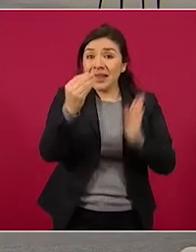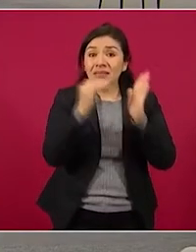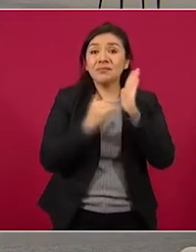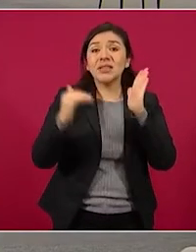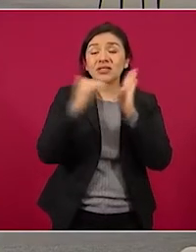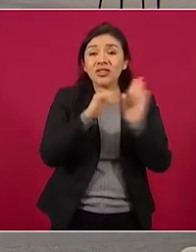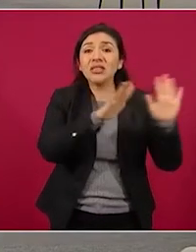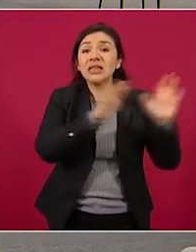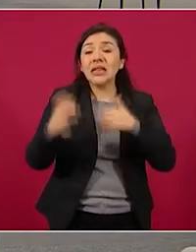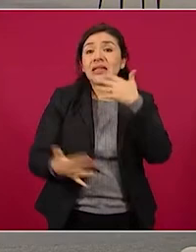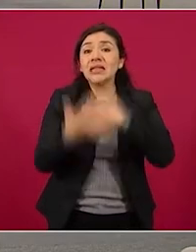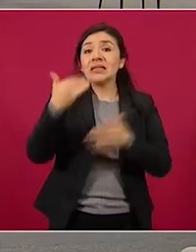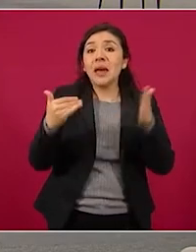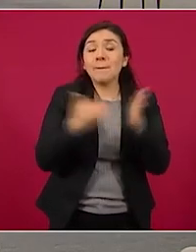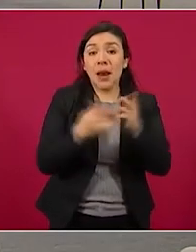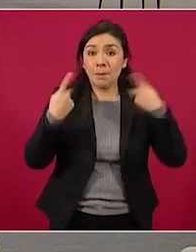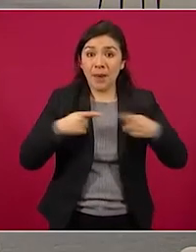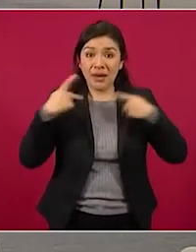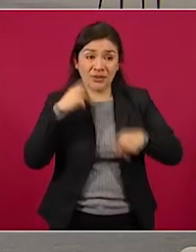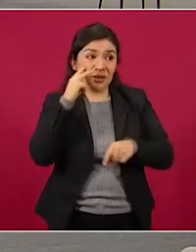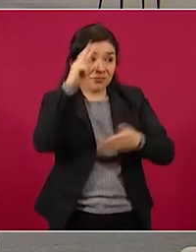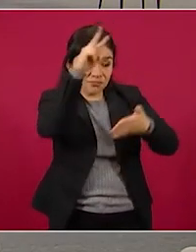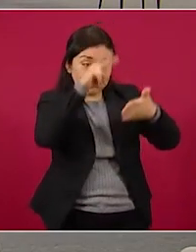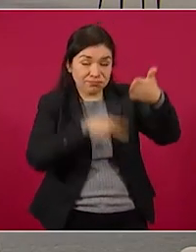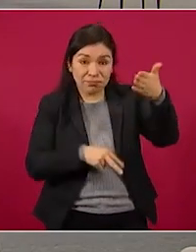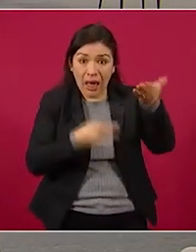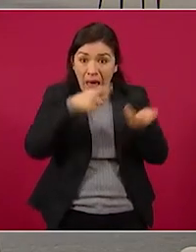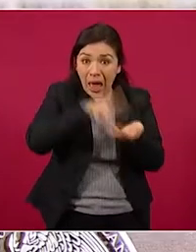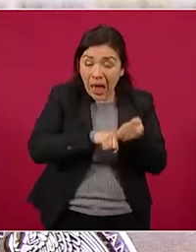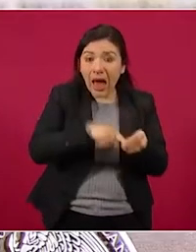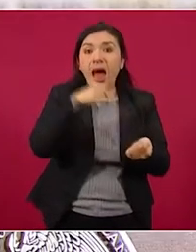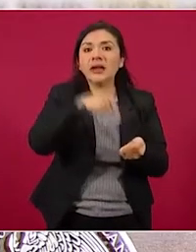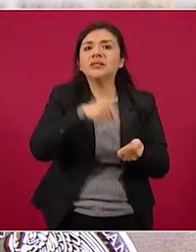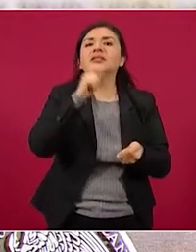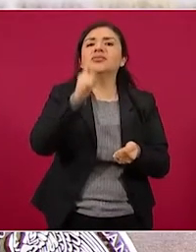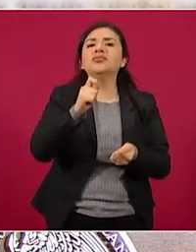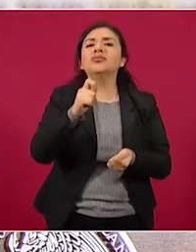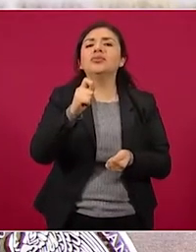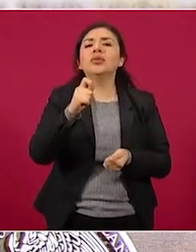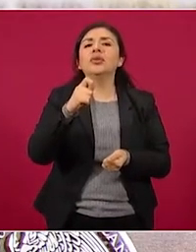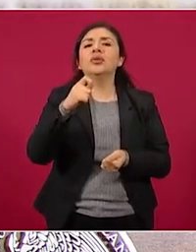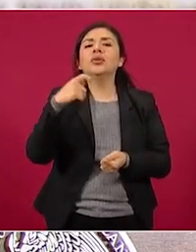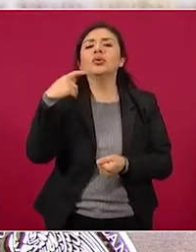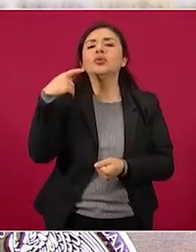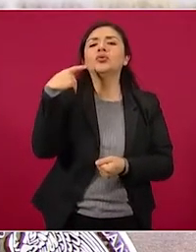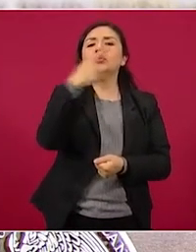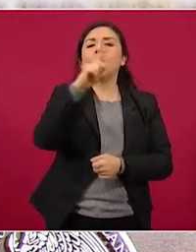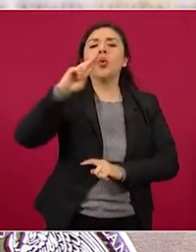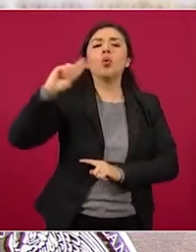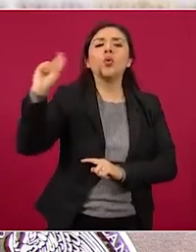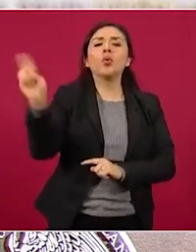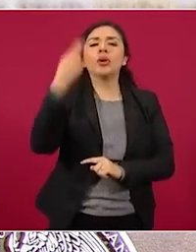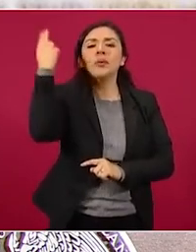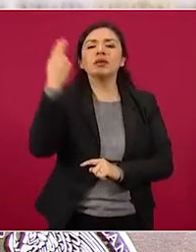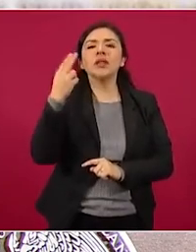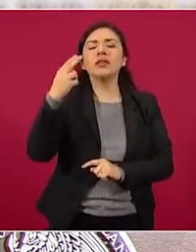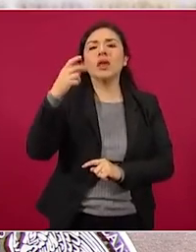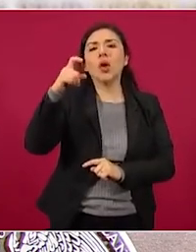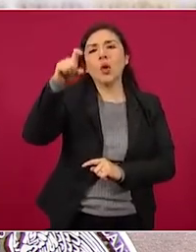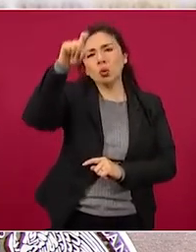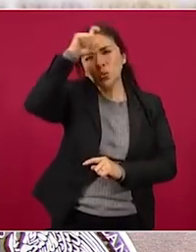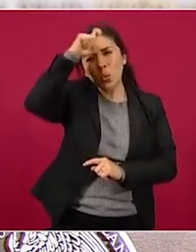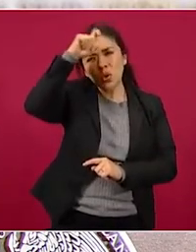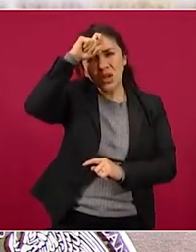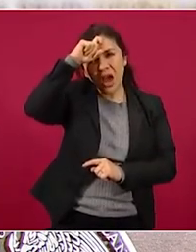515 mil visores invitados de la cuenta, Prof. Demirtas, de la Universidad de Turquía